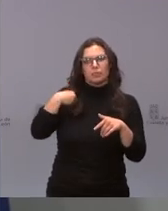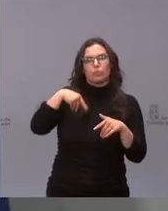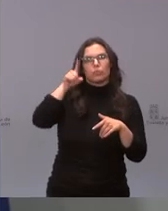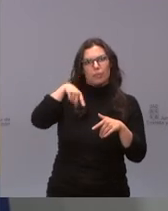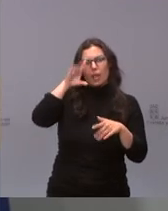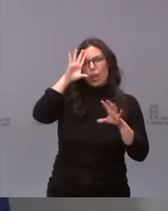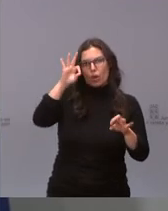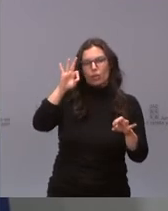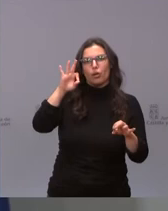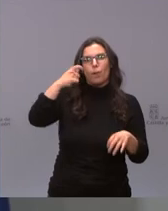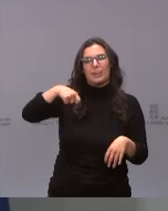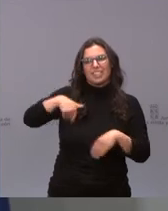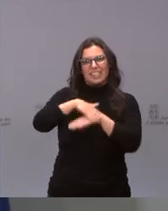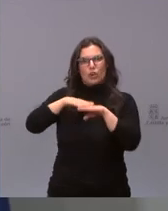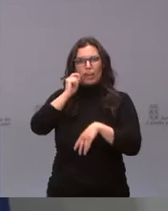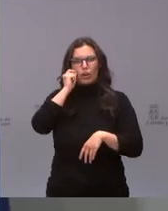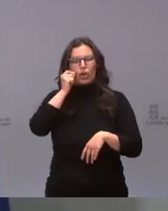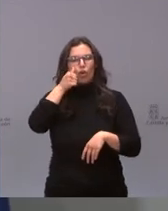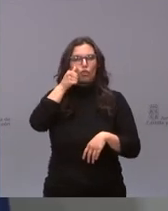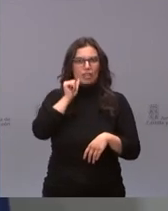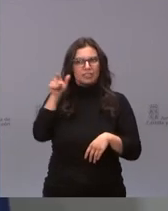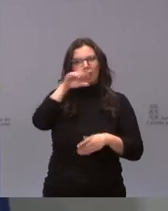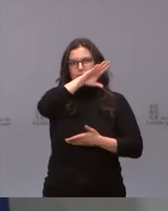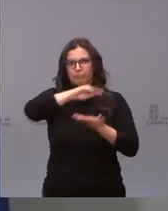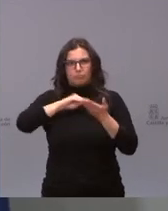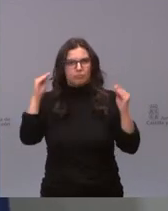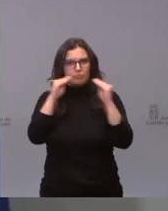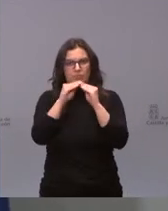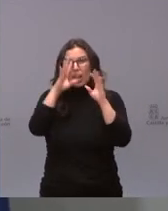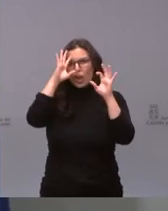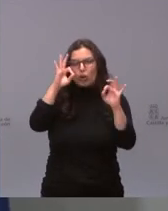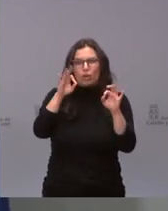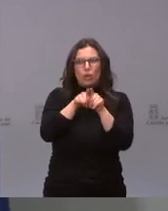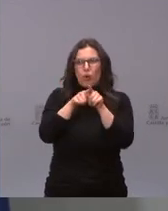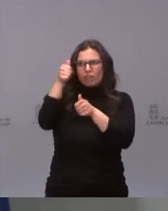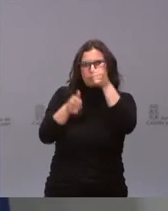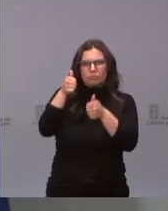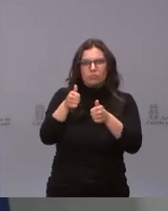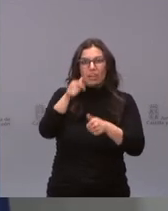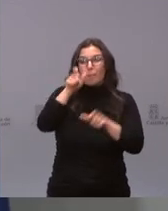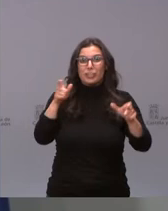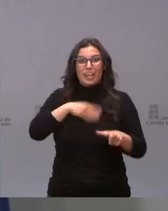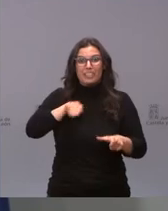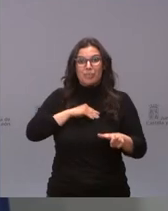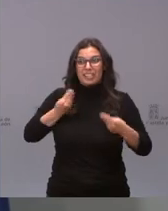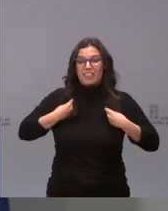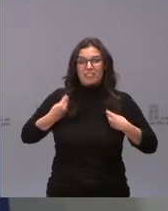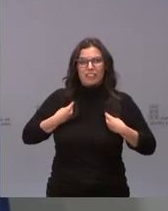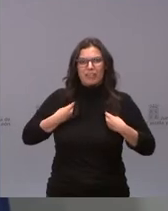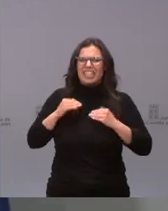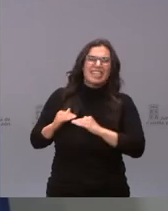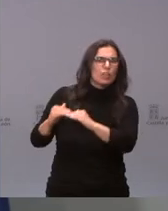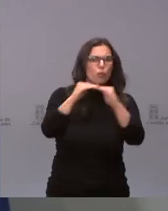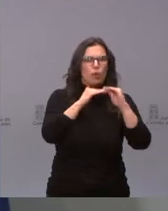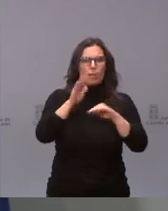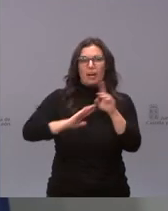por el presidente del gobierno y que es la única postura razonable. No puede haber españoles de primera y de segunda en el acceso a la vacunación.